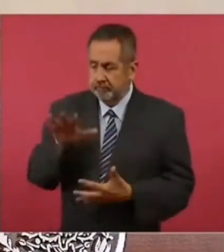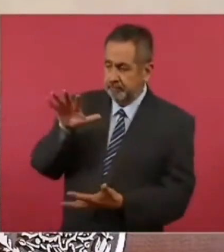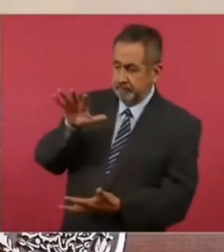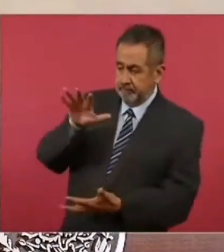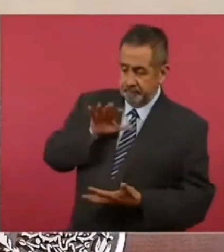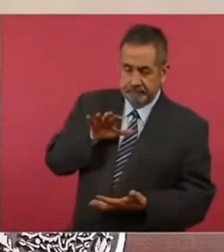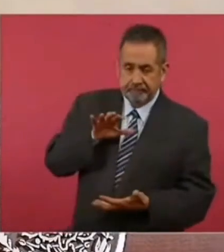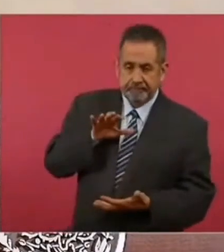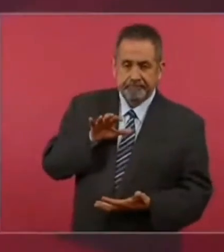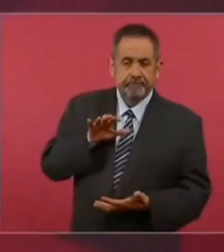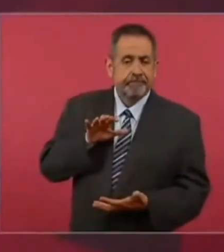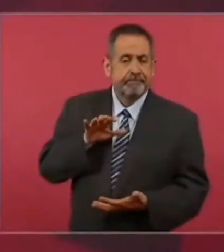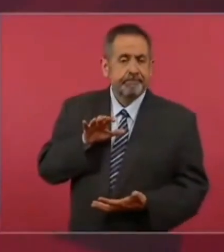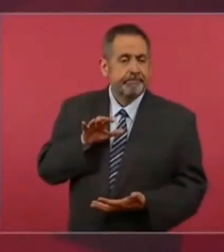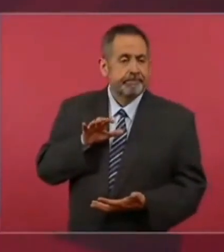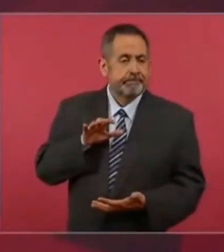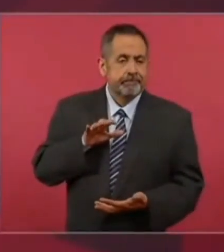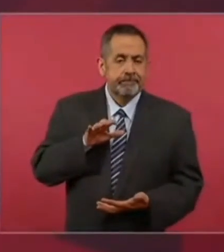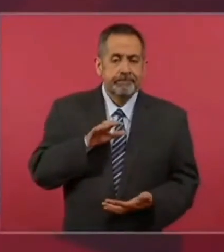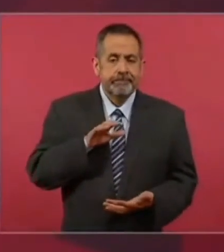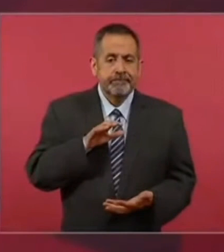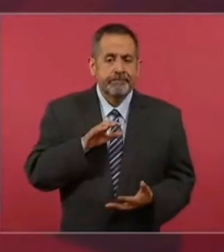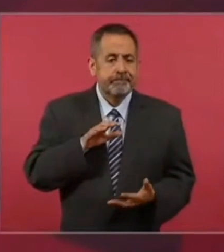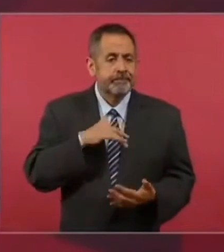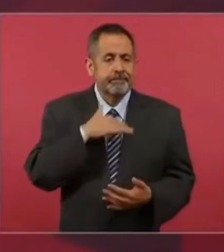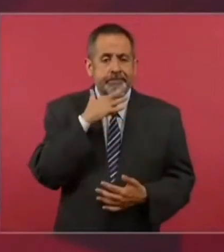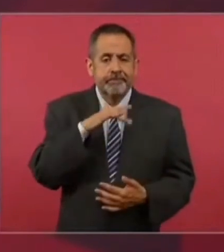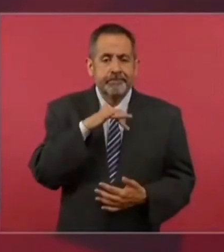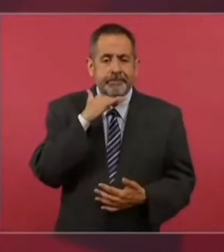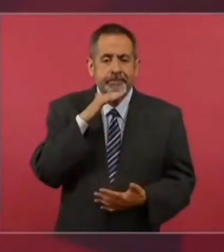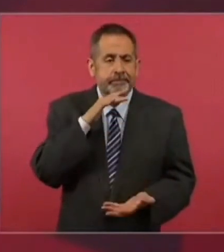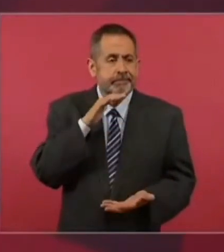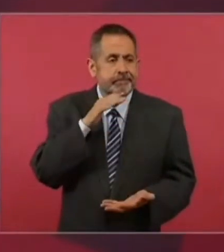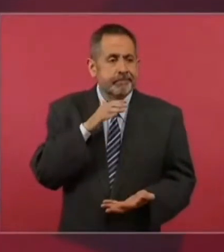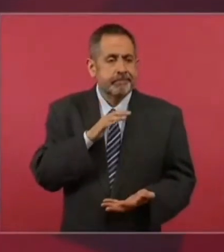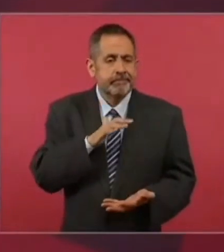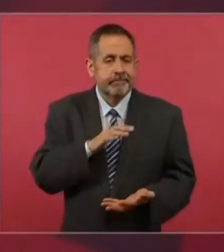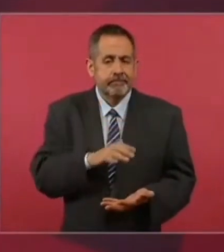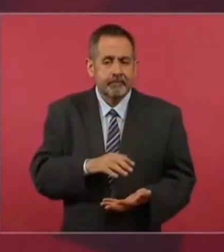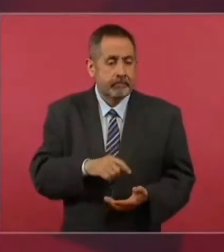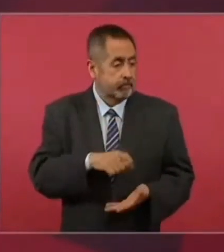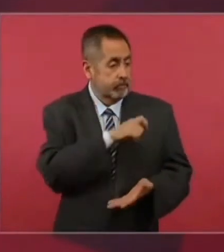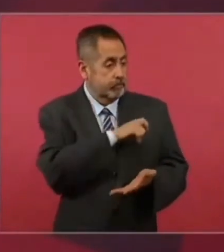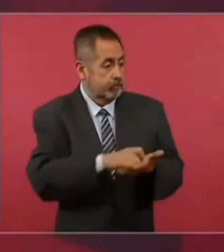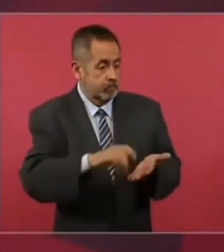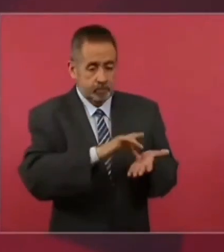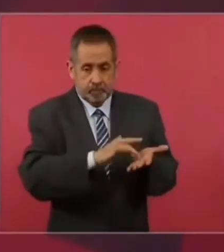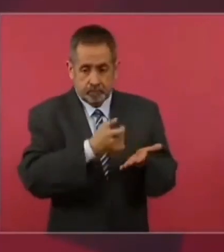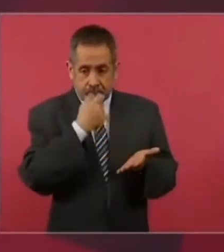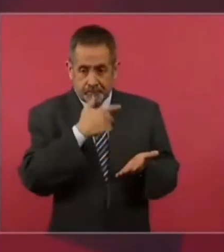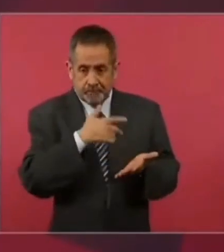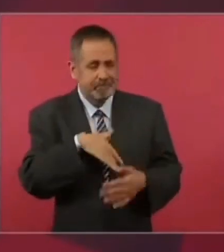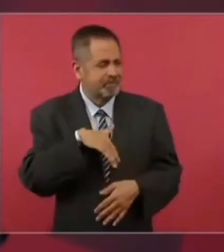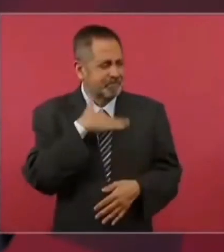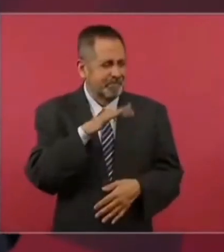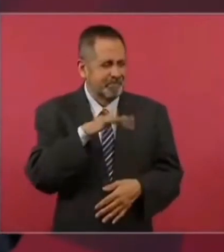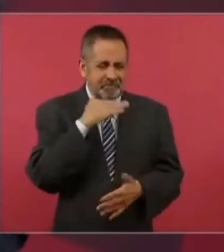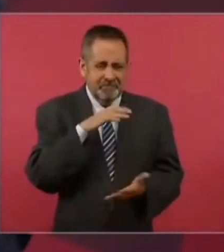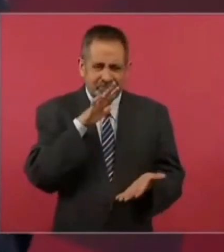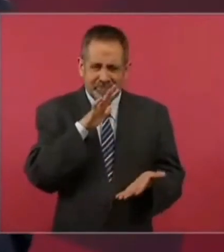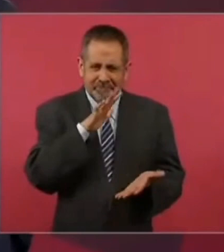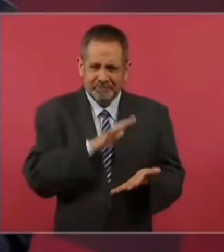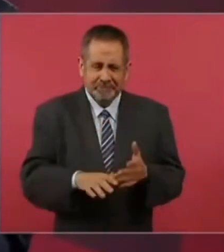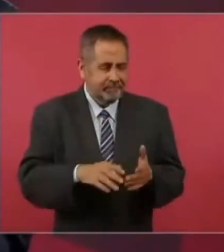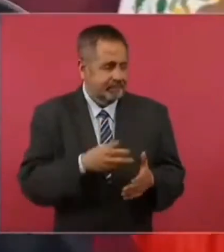la corrupción sobre todo en la compra de medicamentos. De ahí fue donde